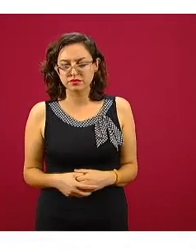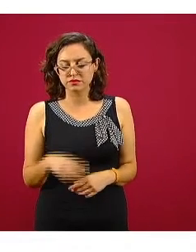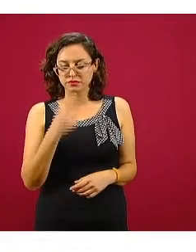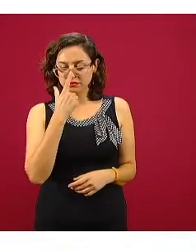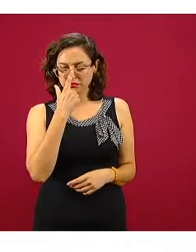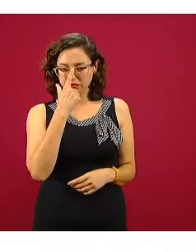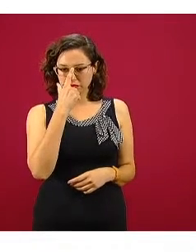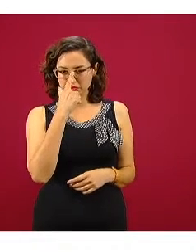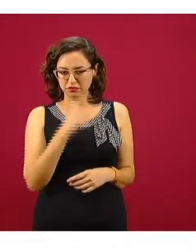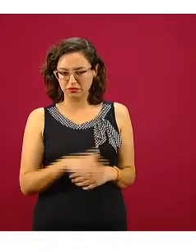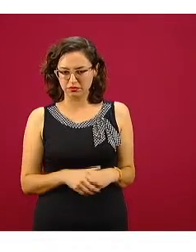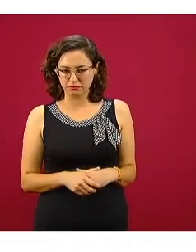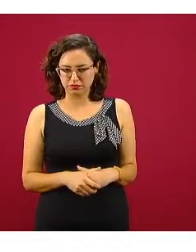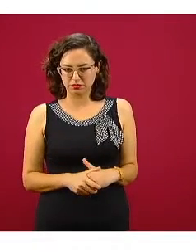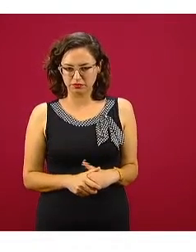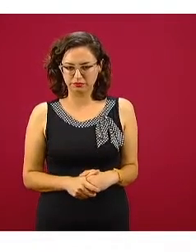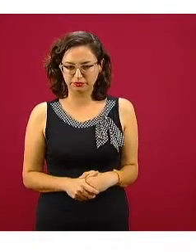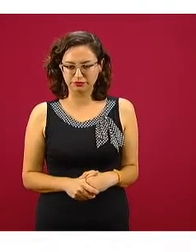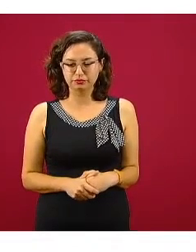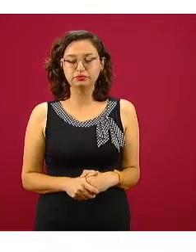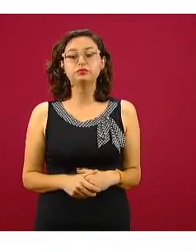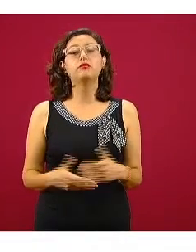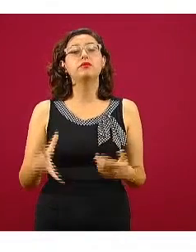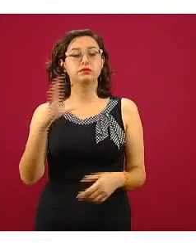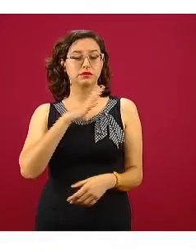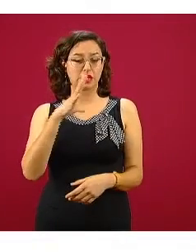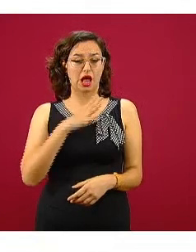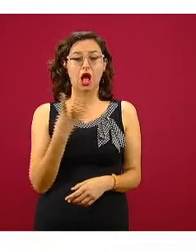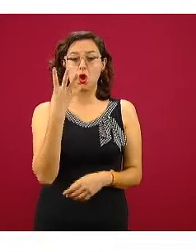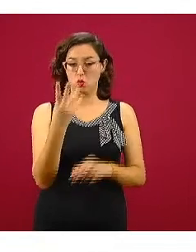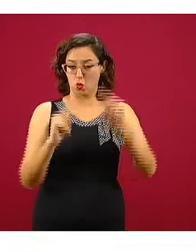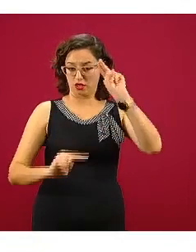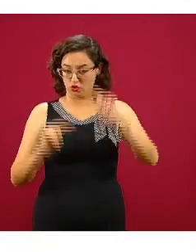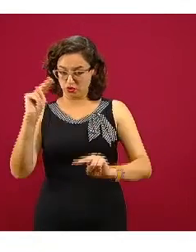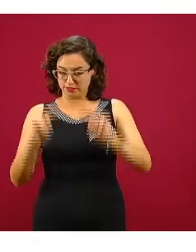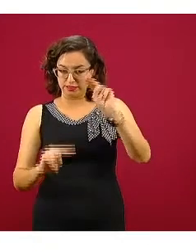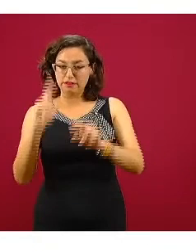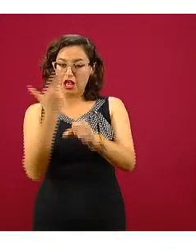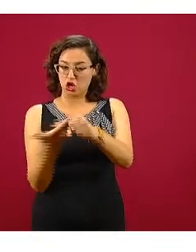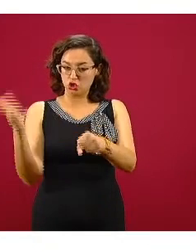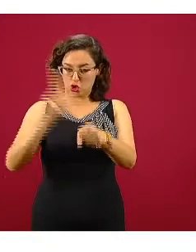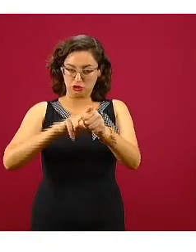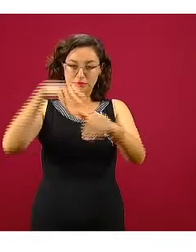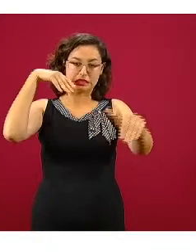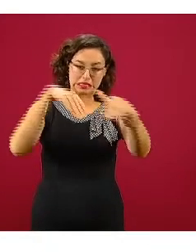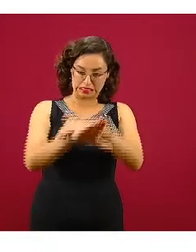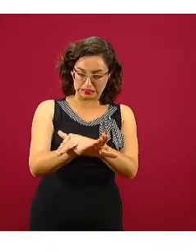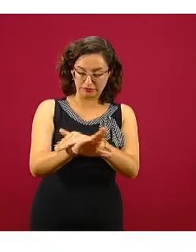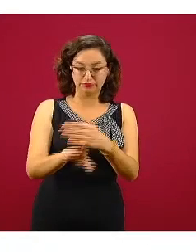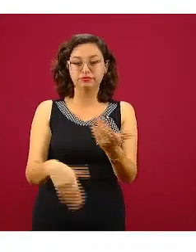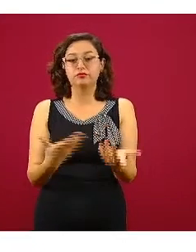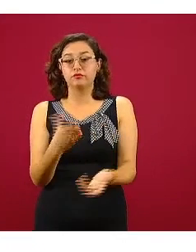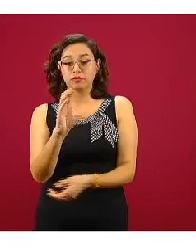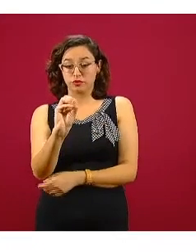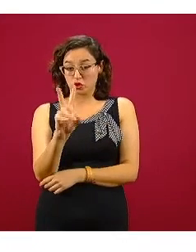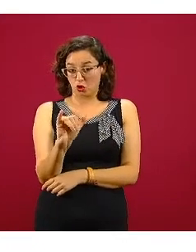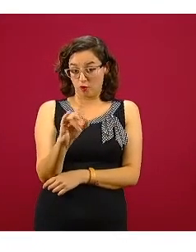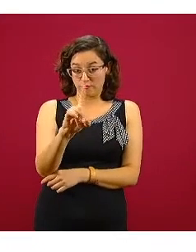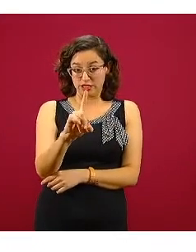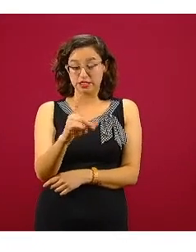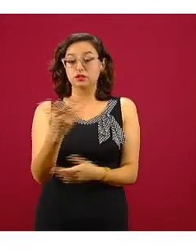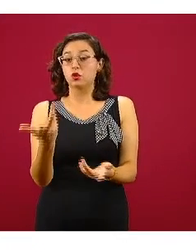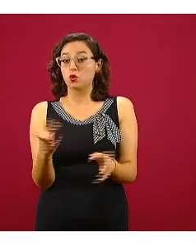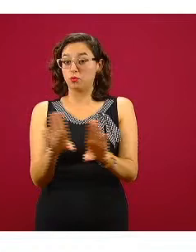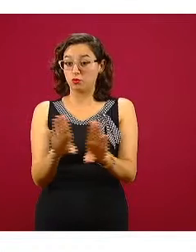casos. Reconocemos estos cuatro niveles, desde luego son arbitrarios, hemos dicho que COVID es una enfermedad que se